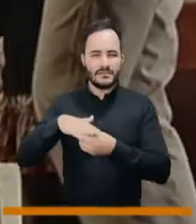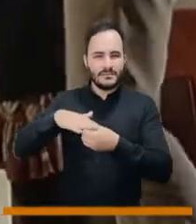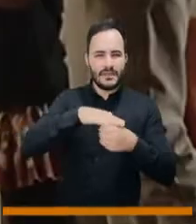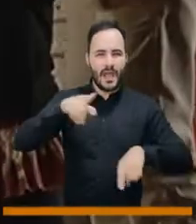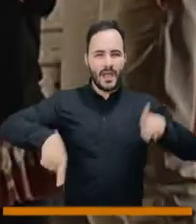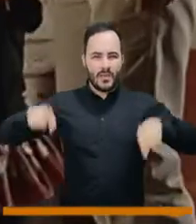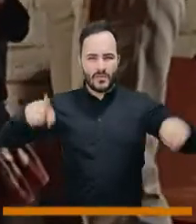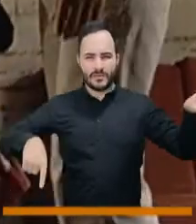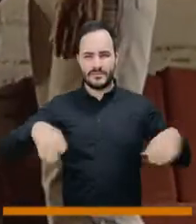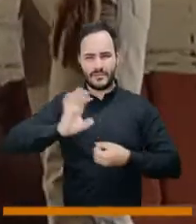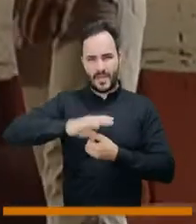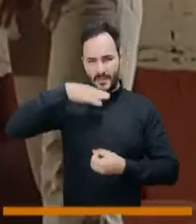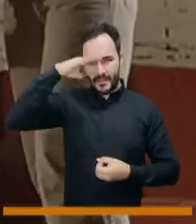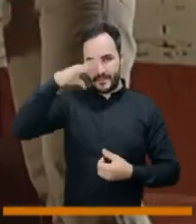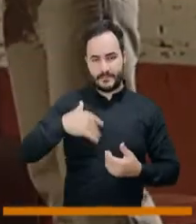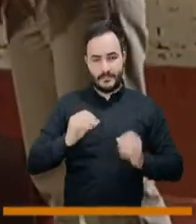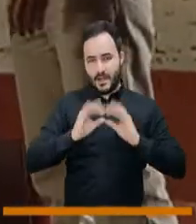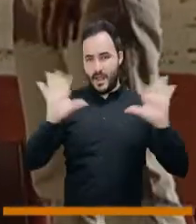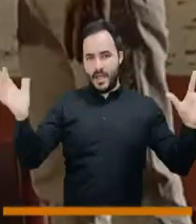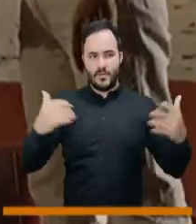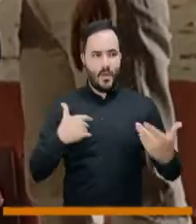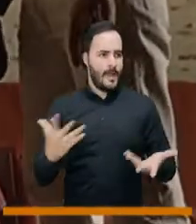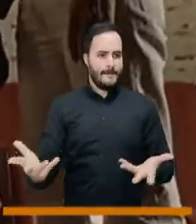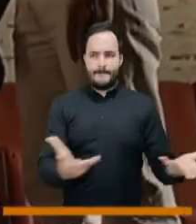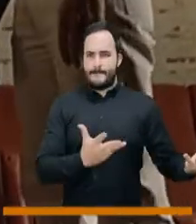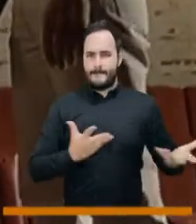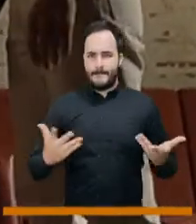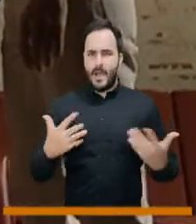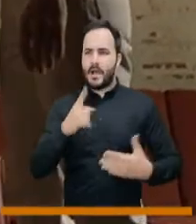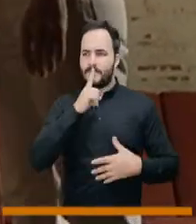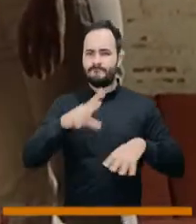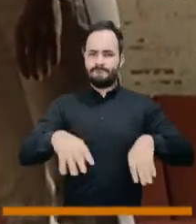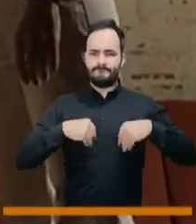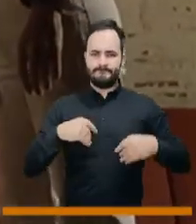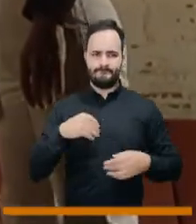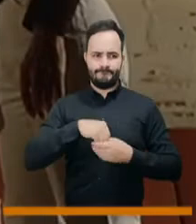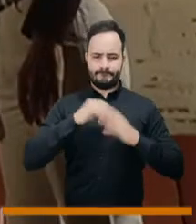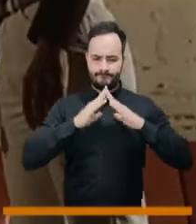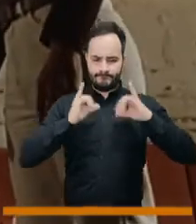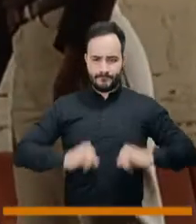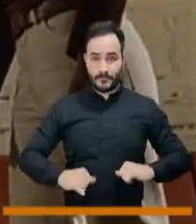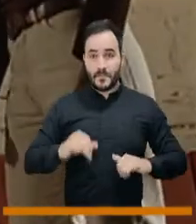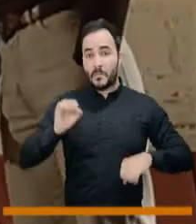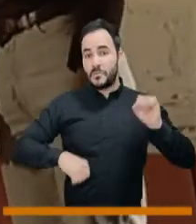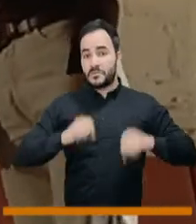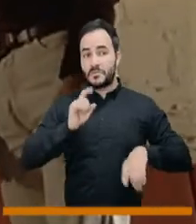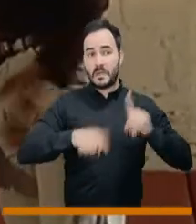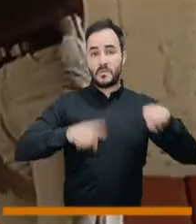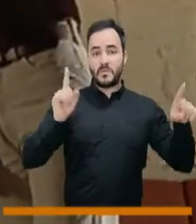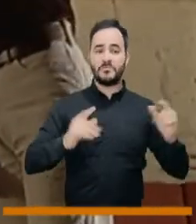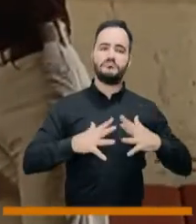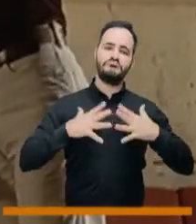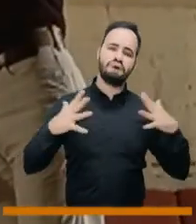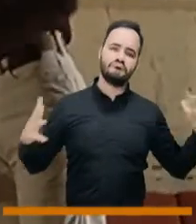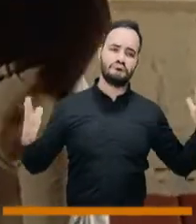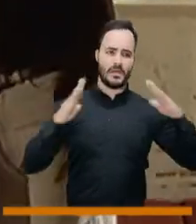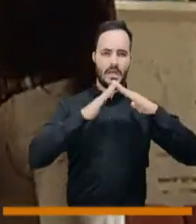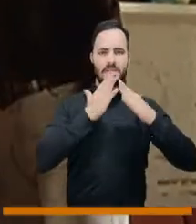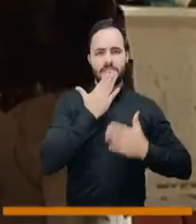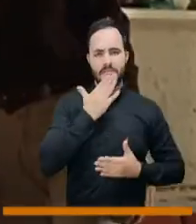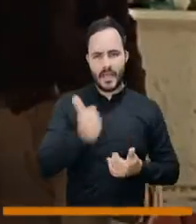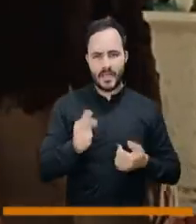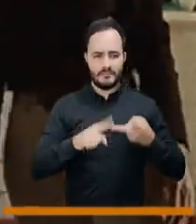y zonas de Medellín, pues usted asumió el confinamiento y nosotros en un espacio amplio, en un apartamento